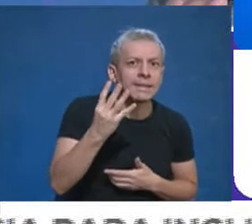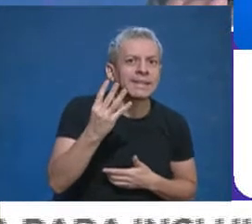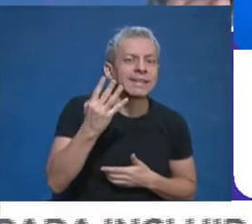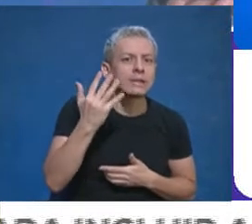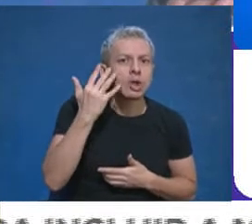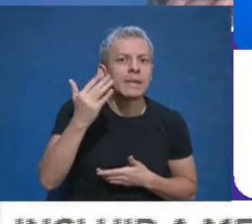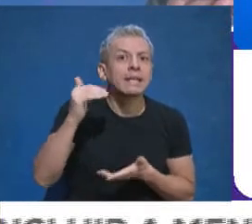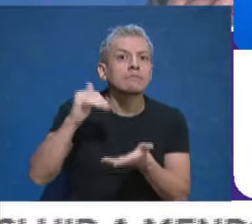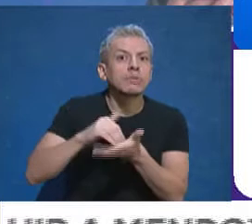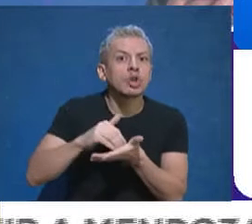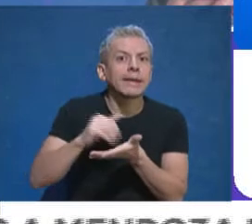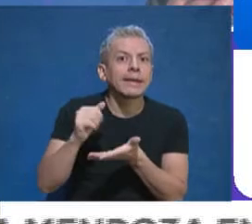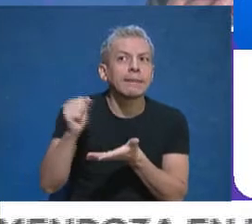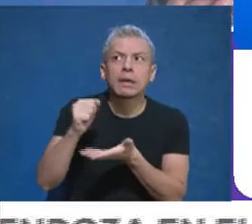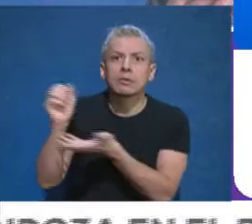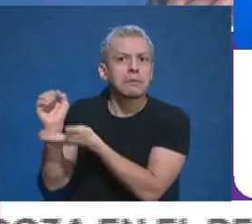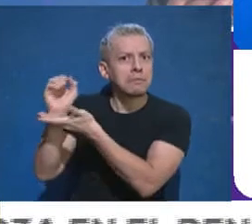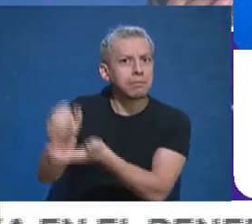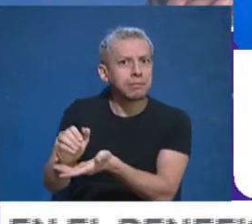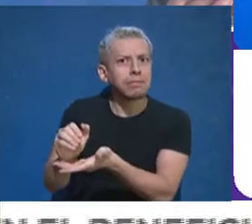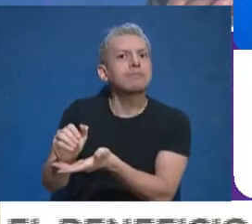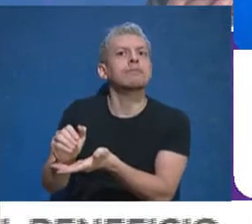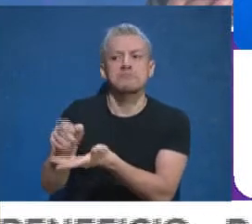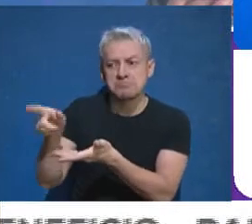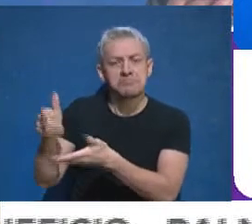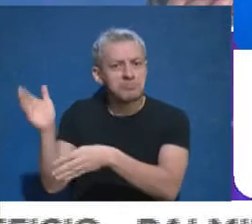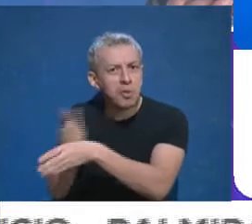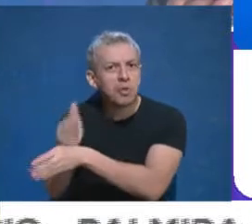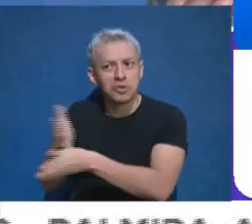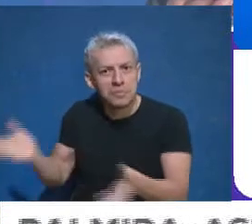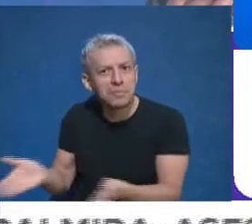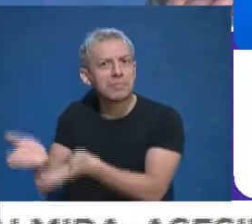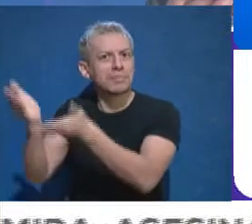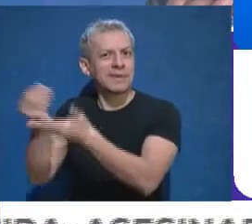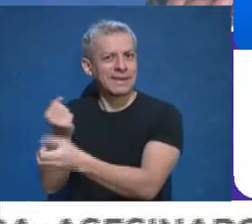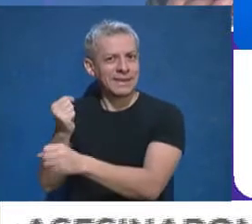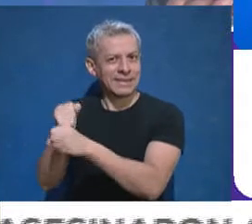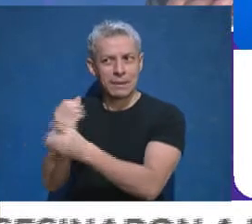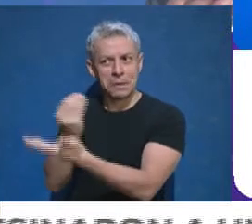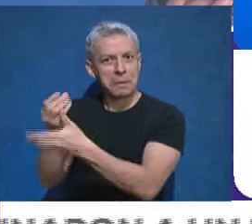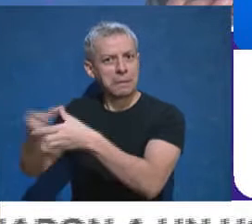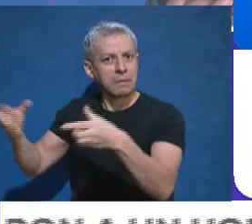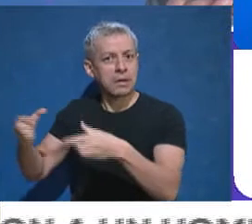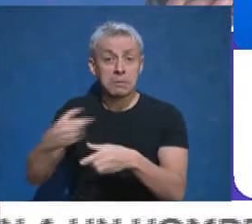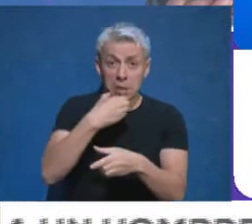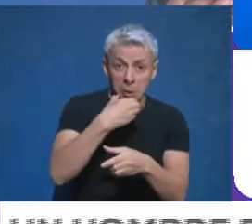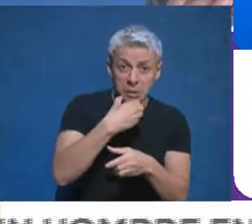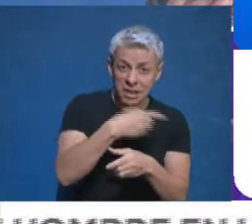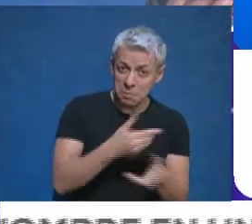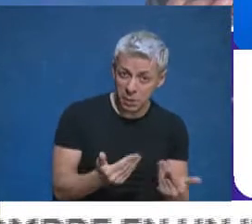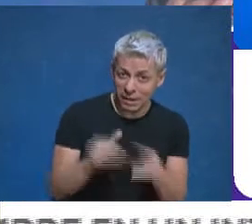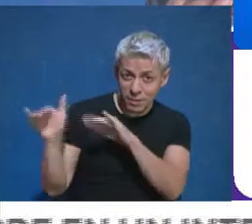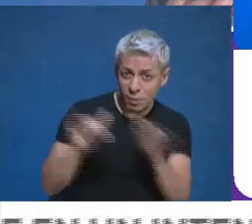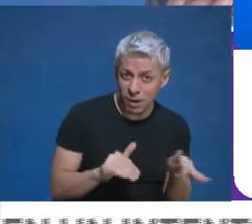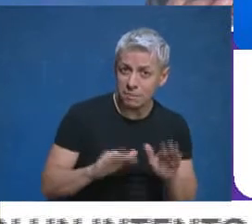millones de pesos para llevar adelante acciones productivas que promuevan el empleo. ¿Mendoza está también en esa condición o